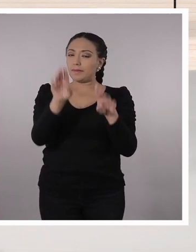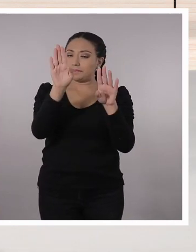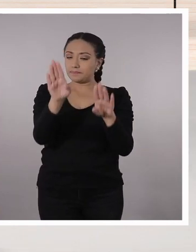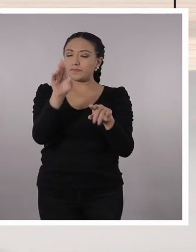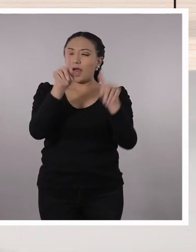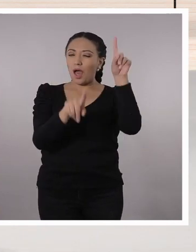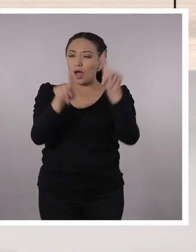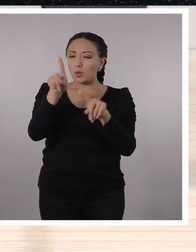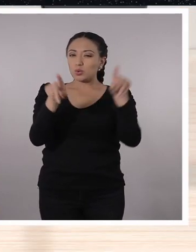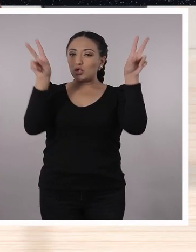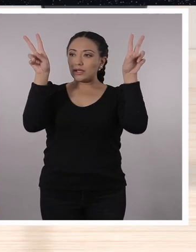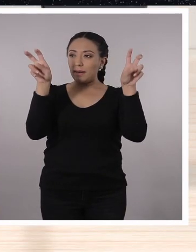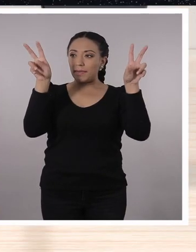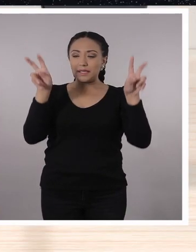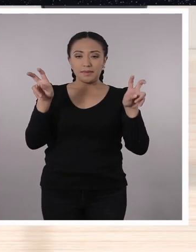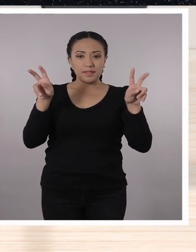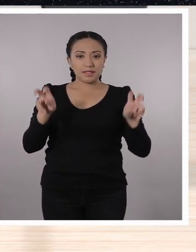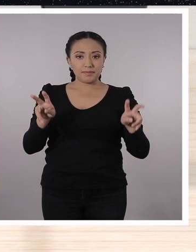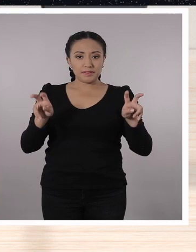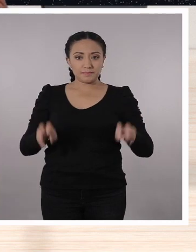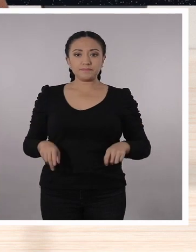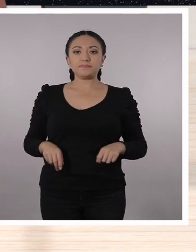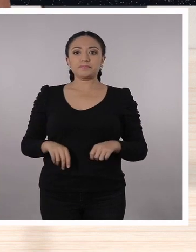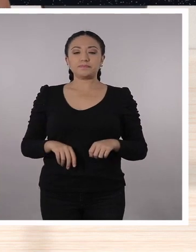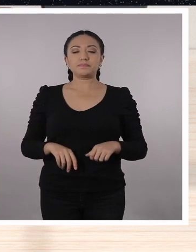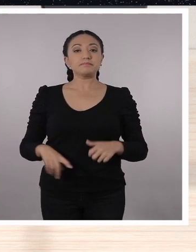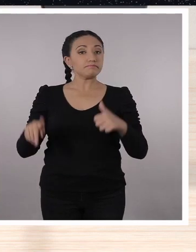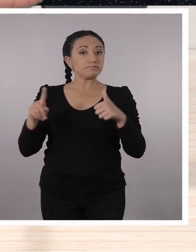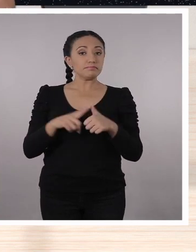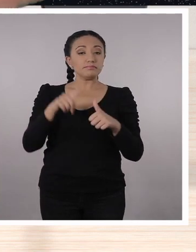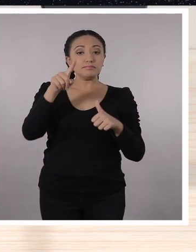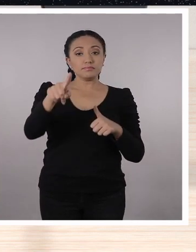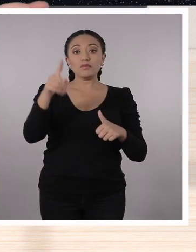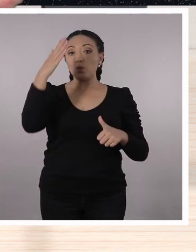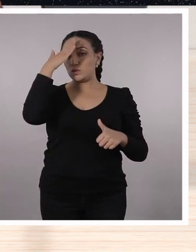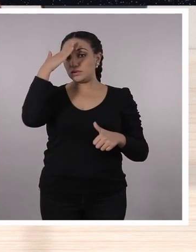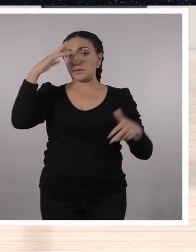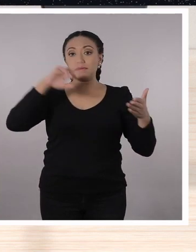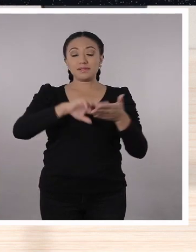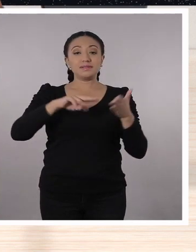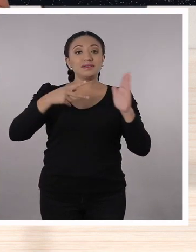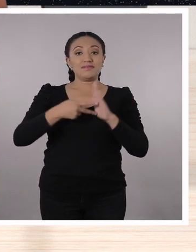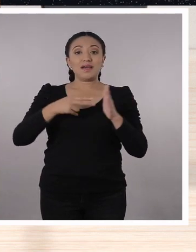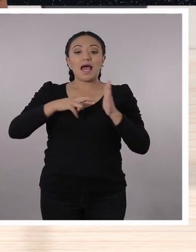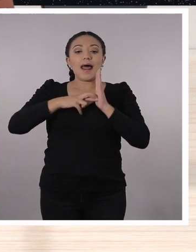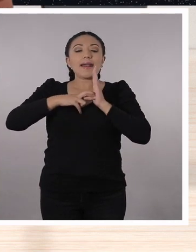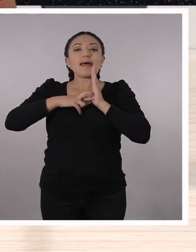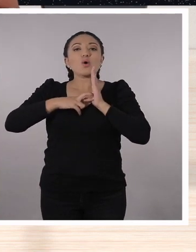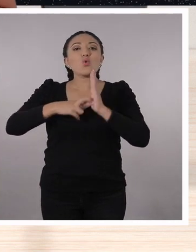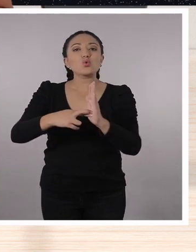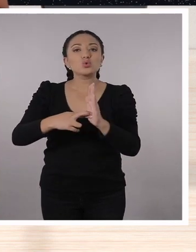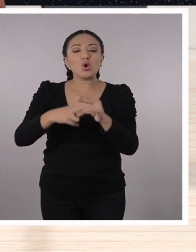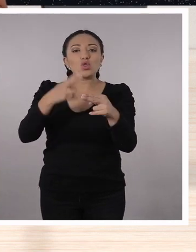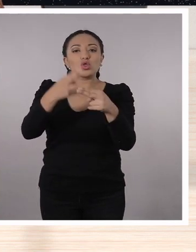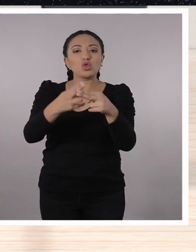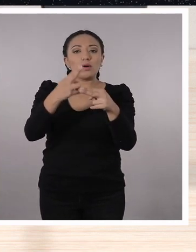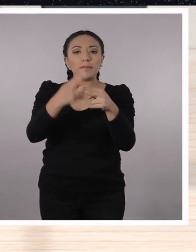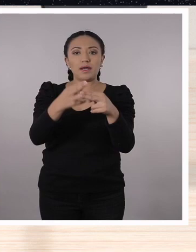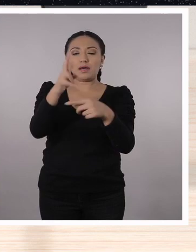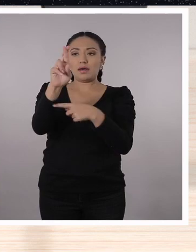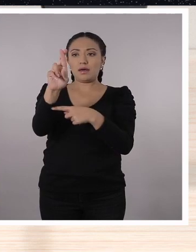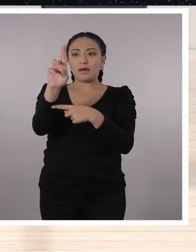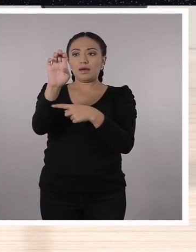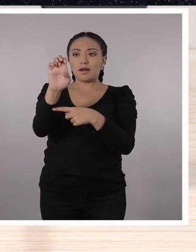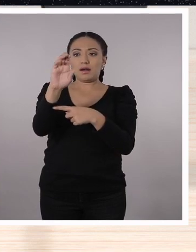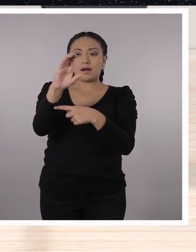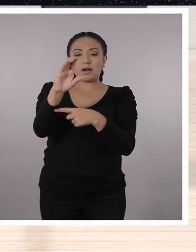vamos a ver hoy día en clases. Quiero preguntarles. ¿Saben ustedes qué son los recursos? ¿Qué significa esta palabra recurso? ¿Y qué pueden